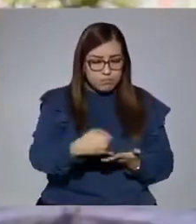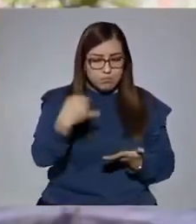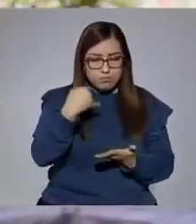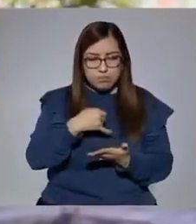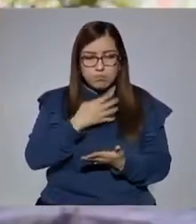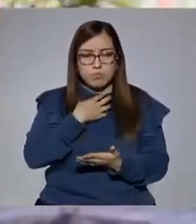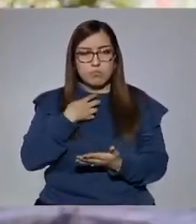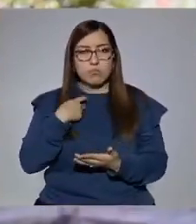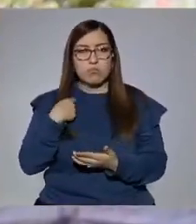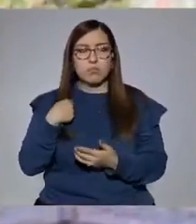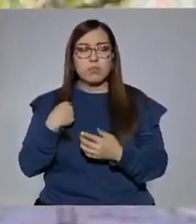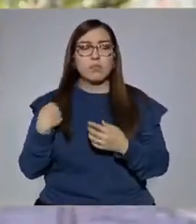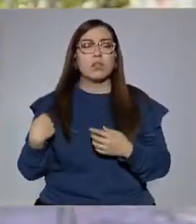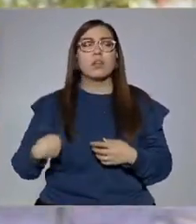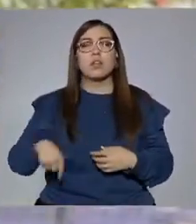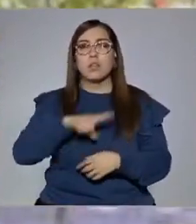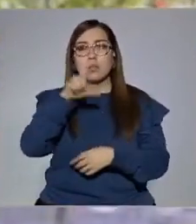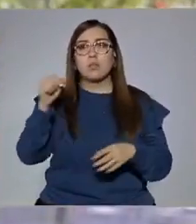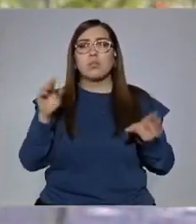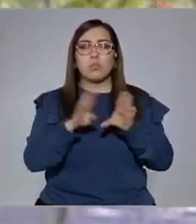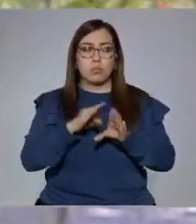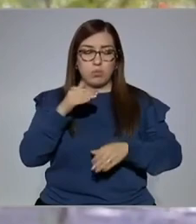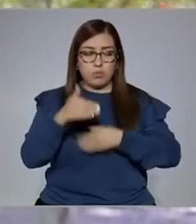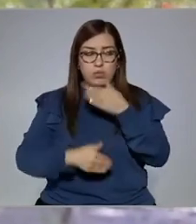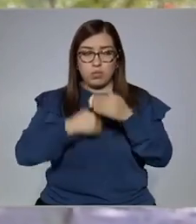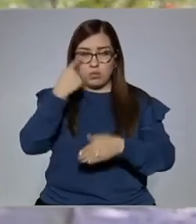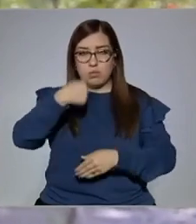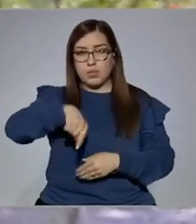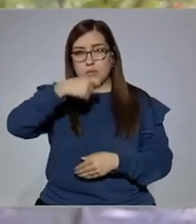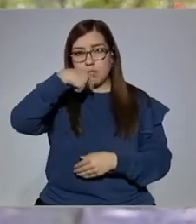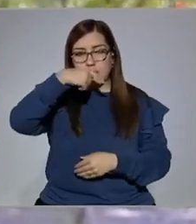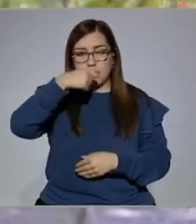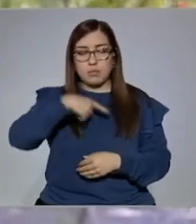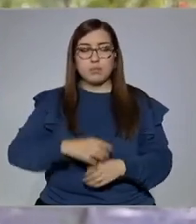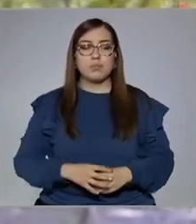y al final ya cómo se procesa para la elaboración del medicamento homeopático.